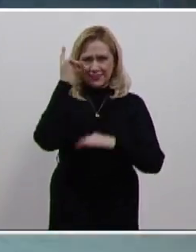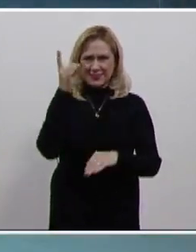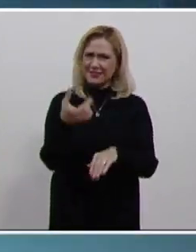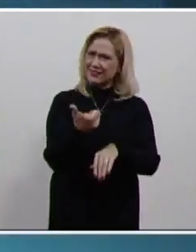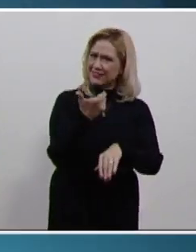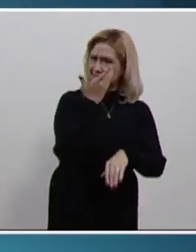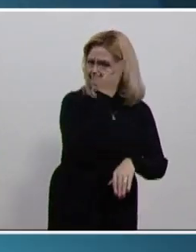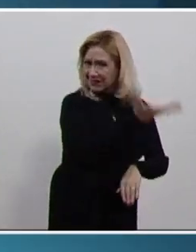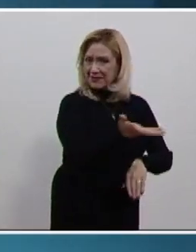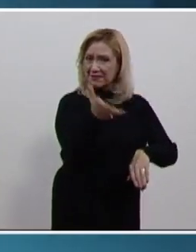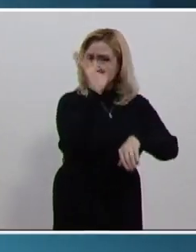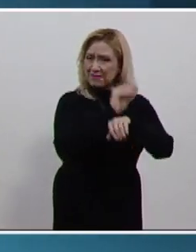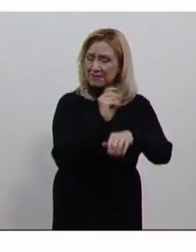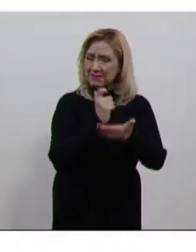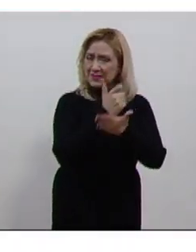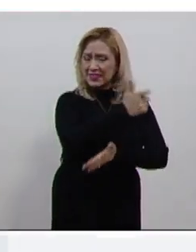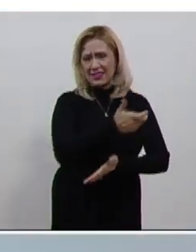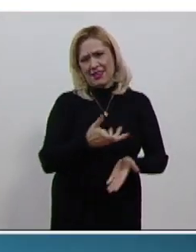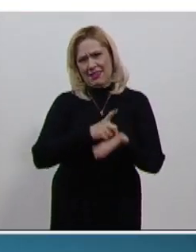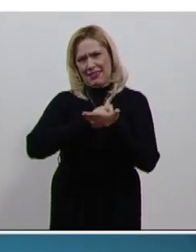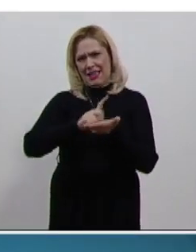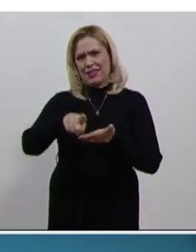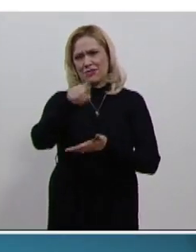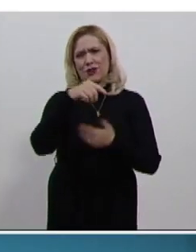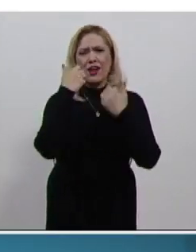el derecho de reunión.